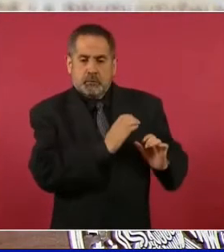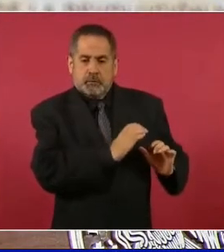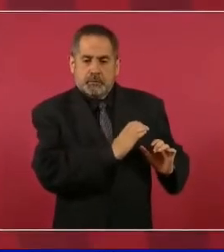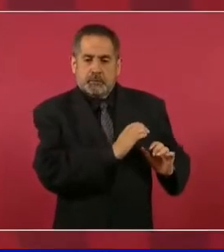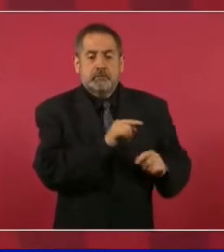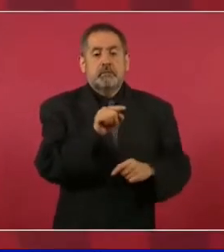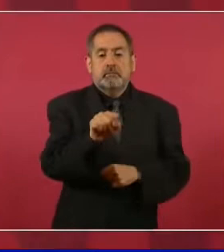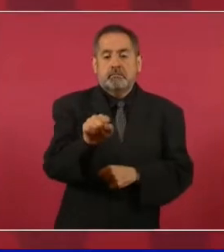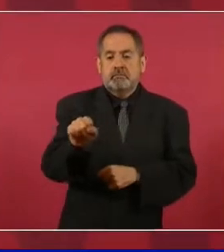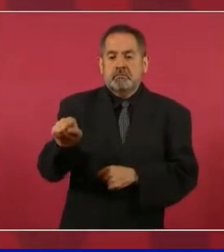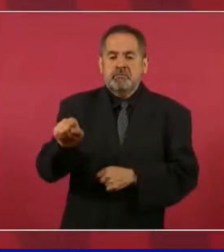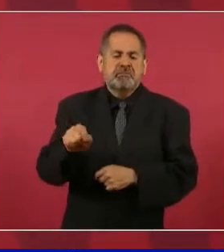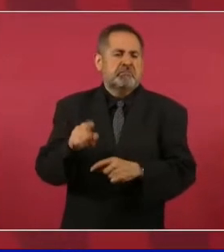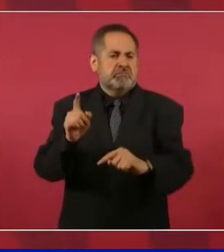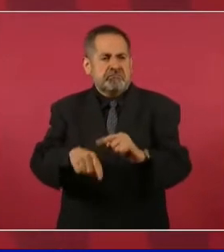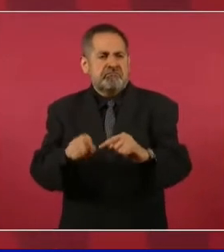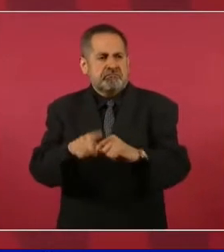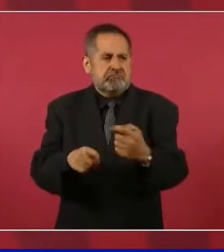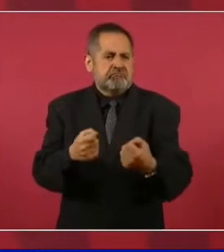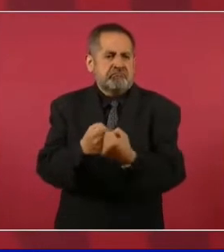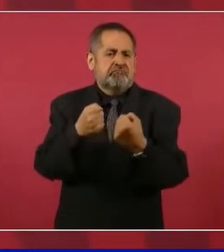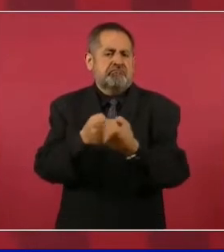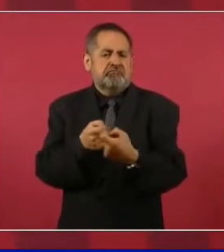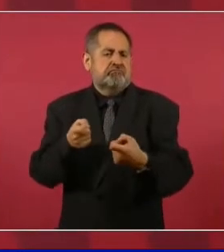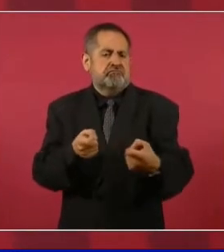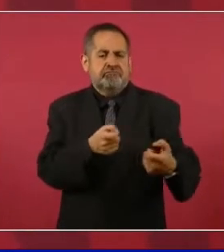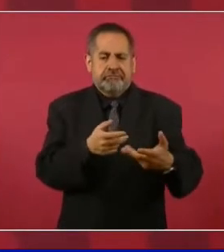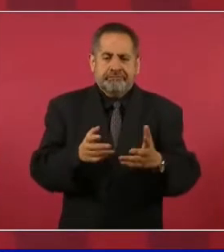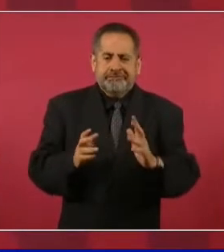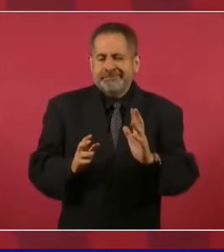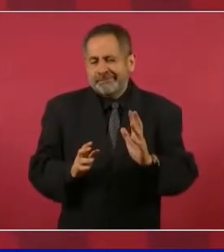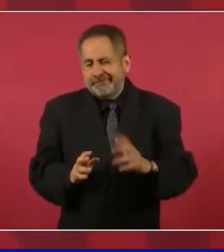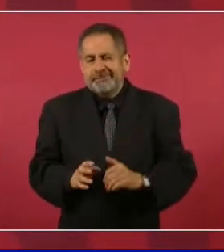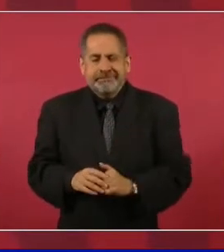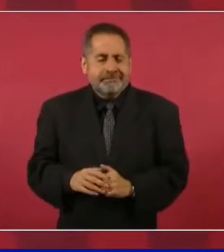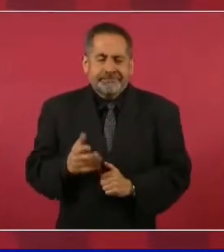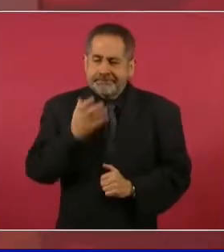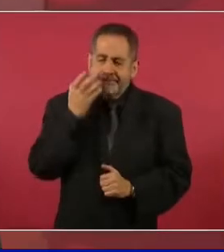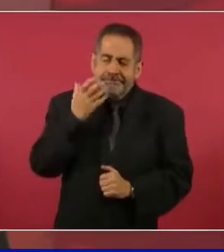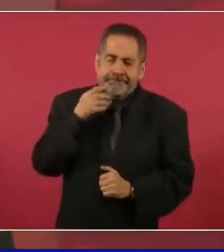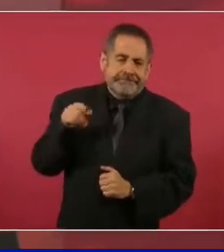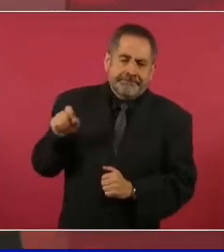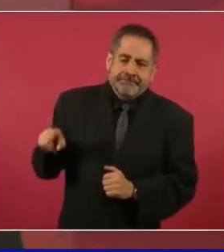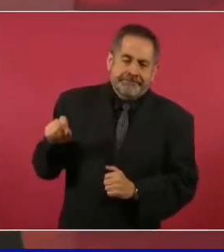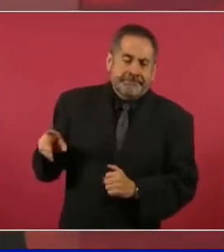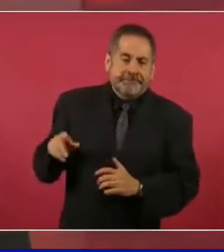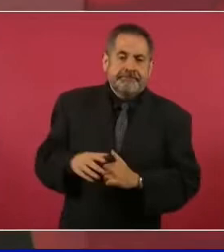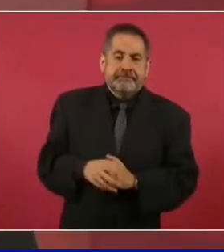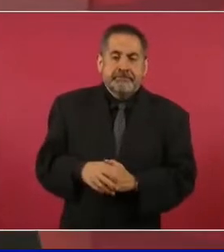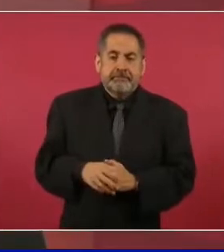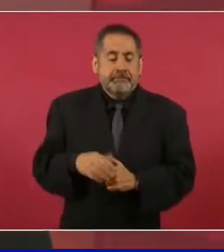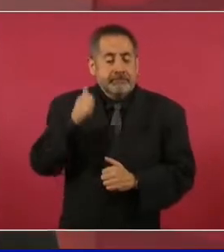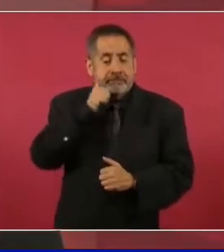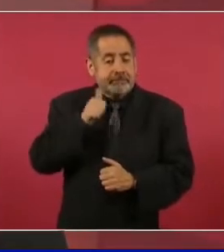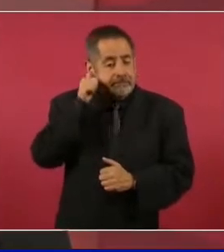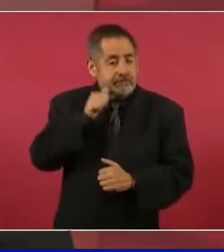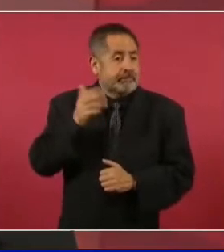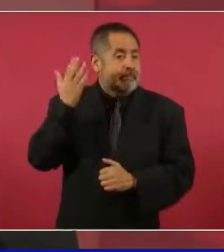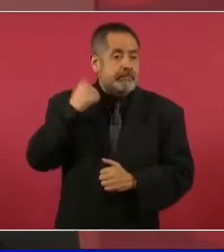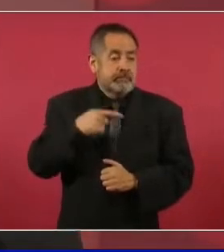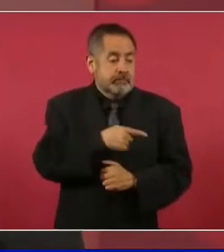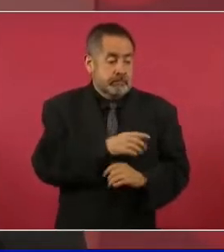de darle protección a unos